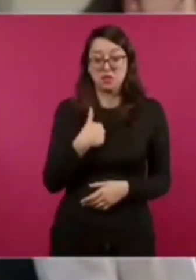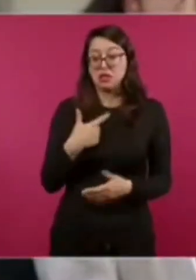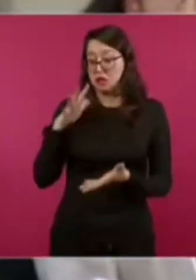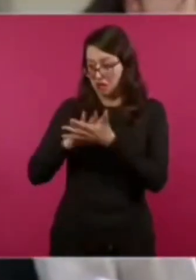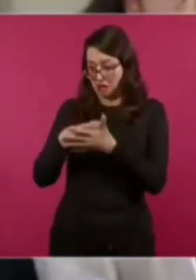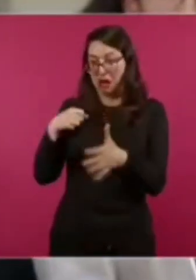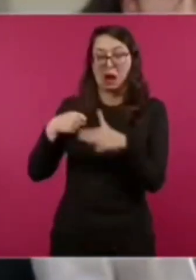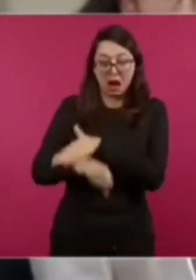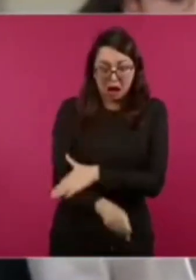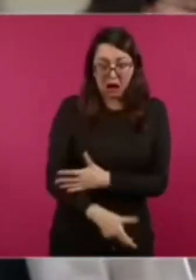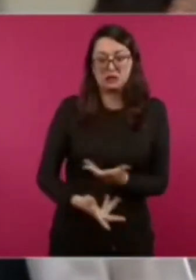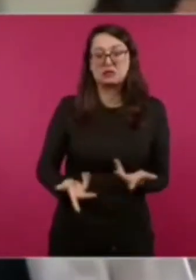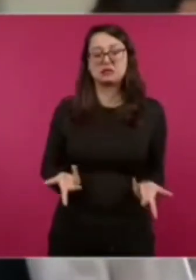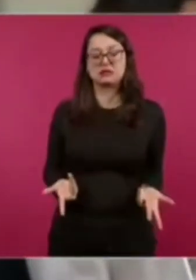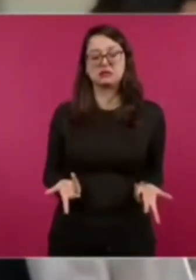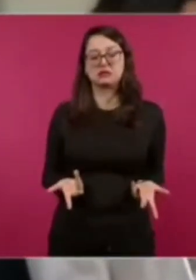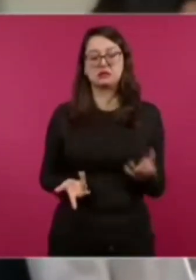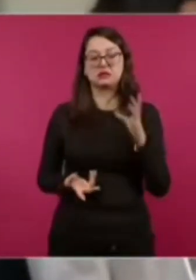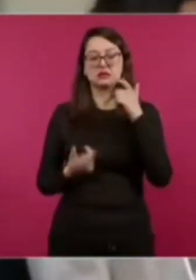en la cárcel me mandó.